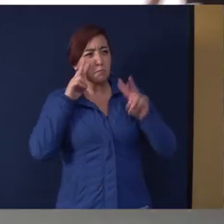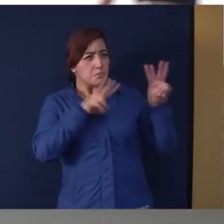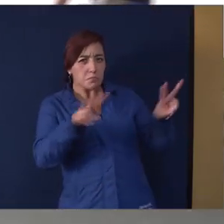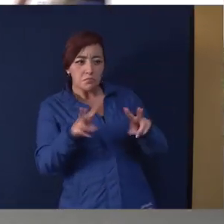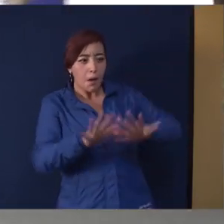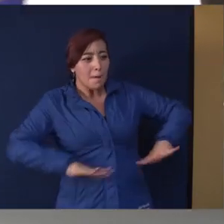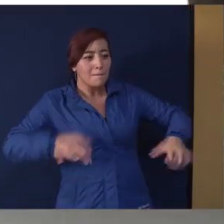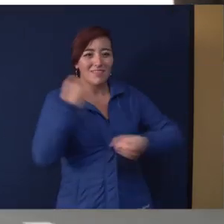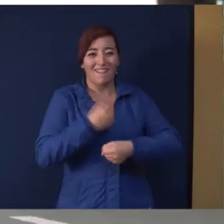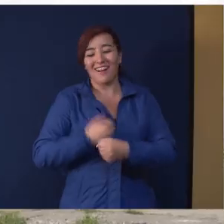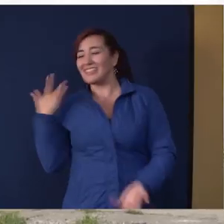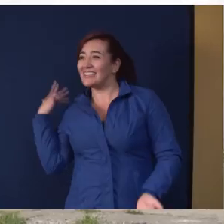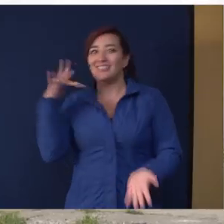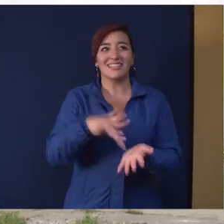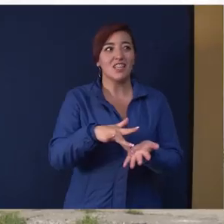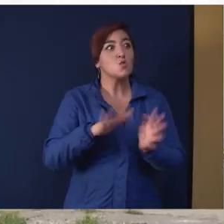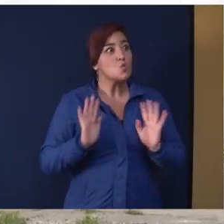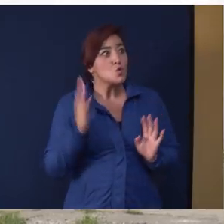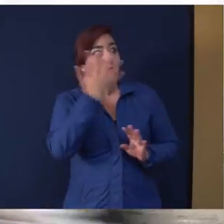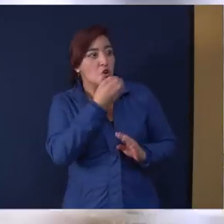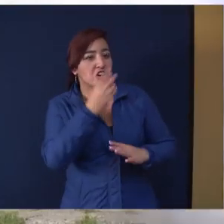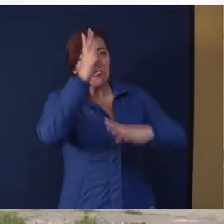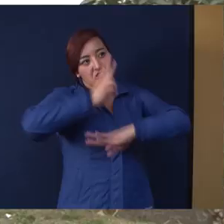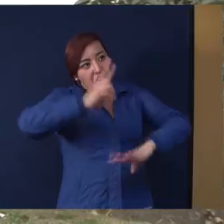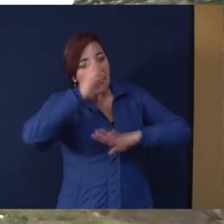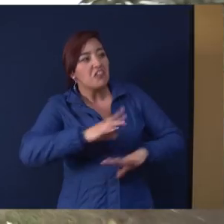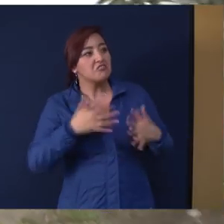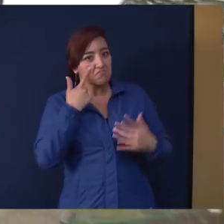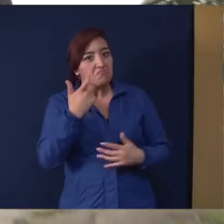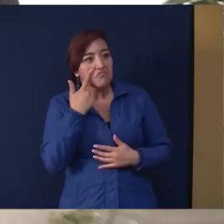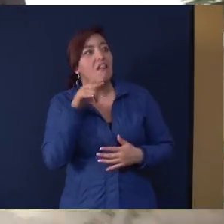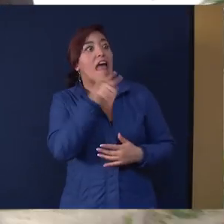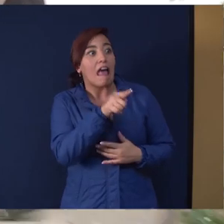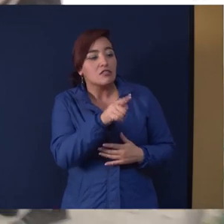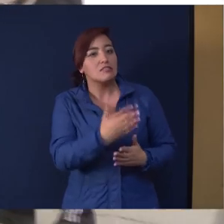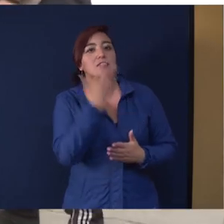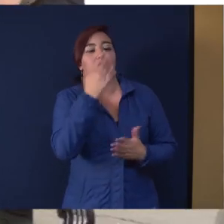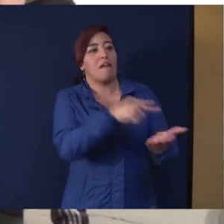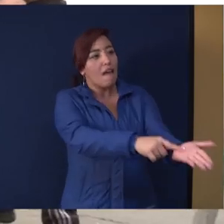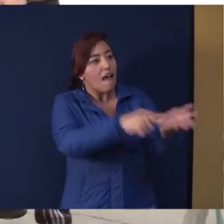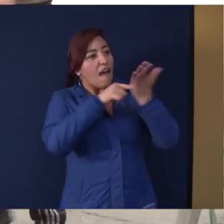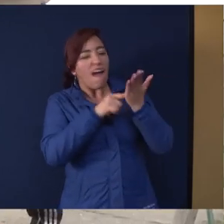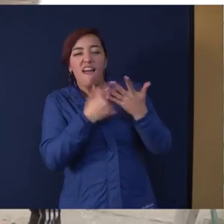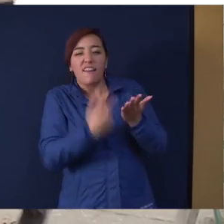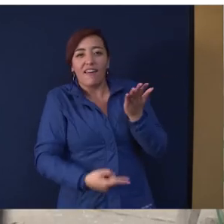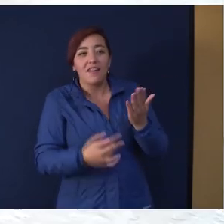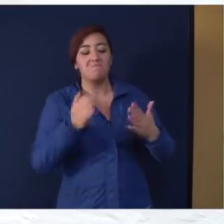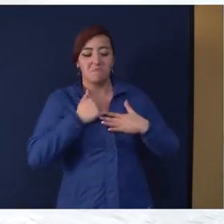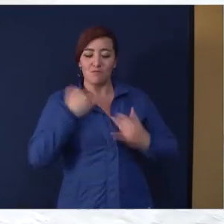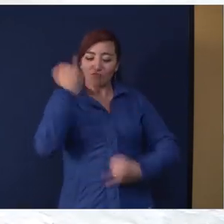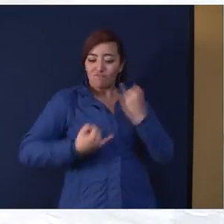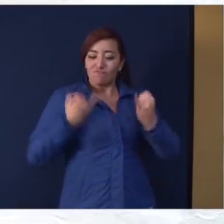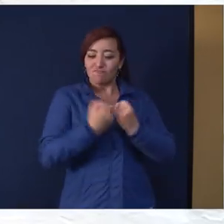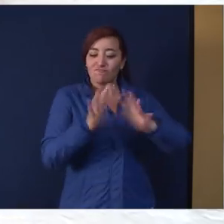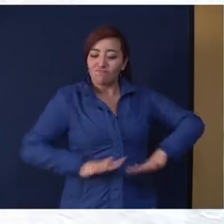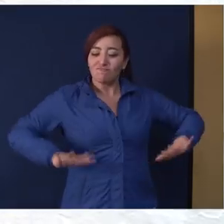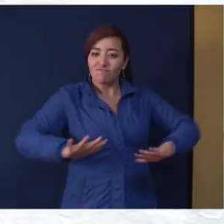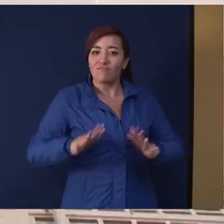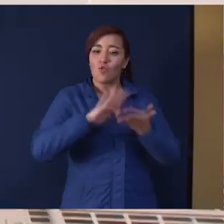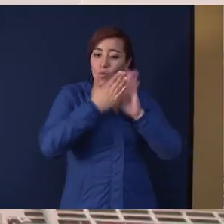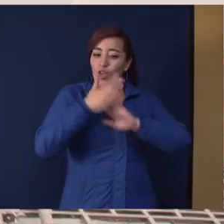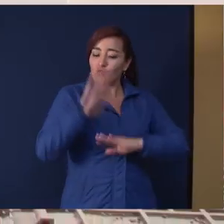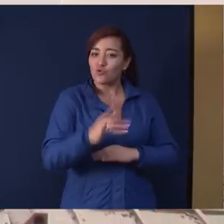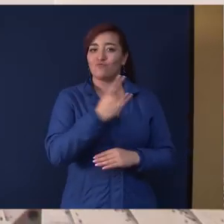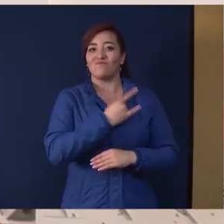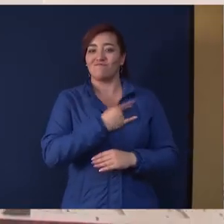ambiente de trabajo más positivo, más tolerante, más bonito y eso por supuesto va a generar que nos identifiquemos más